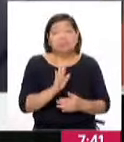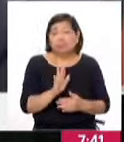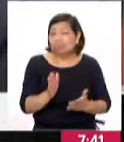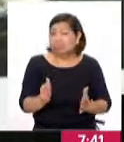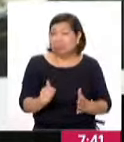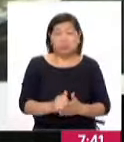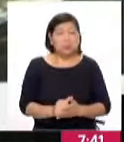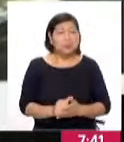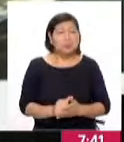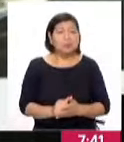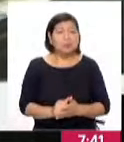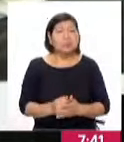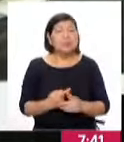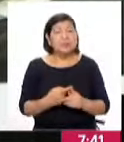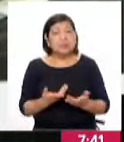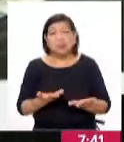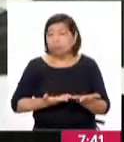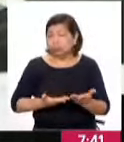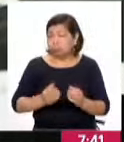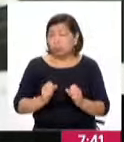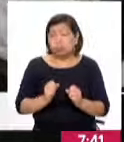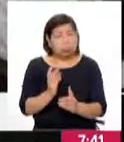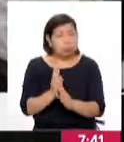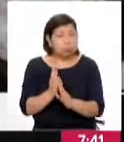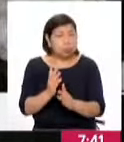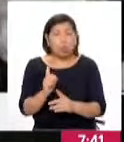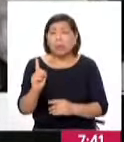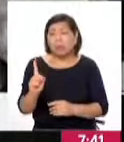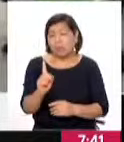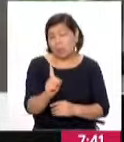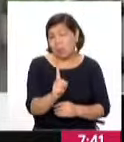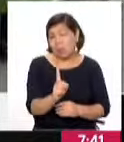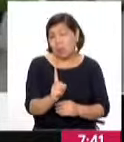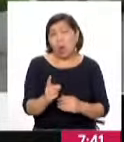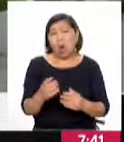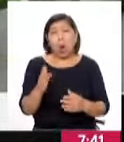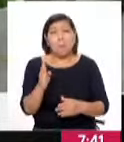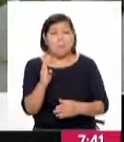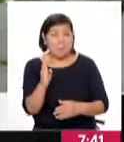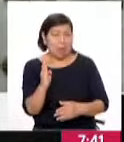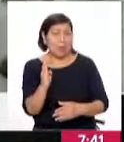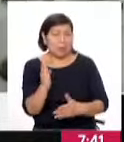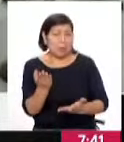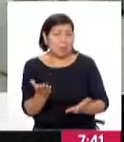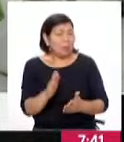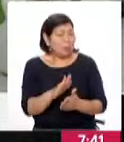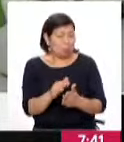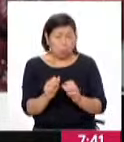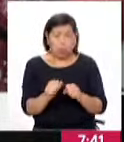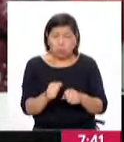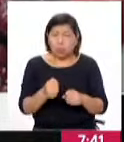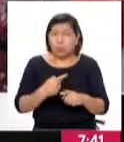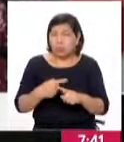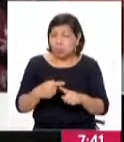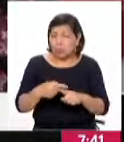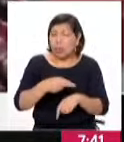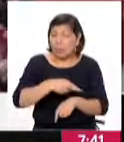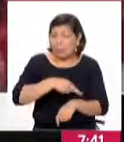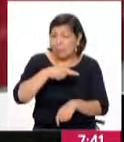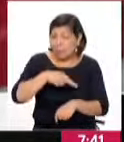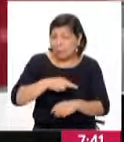la disposición de atender en cada uno de lugares del país. Como les vuelvo a repetir, toda la región de Puno